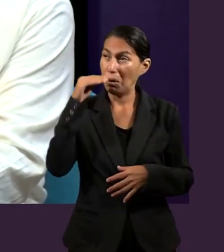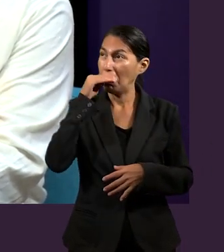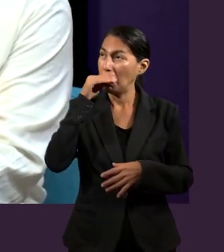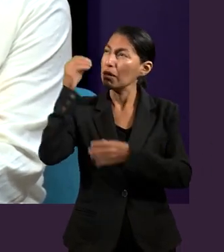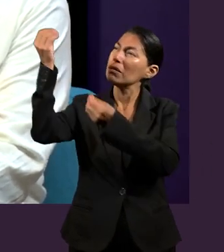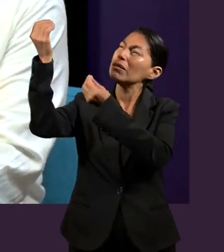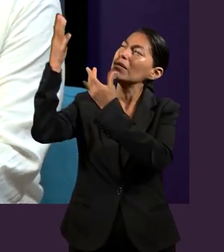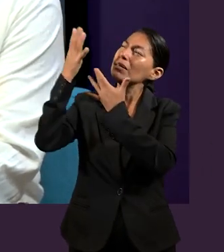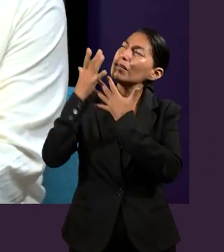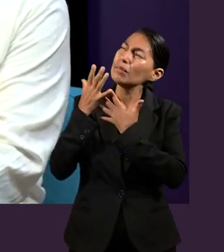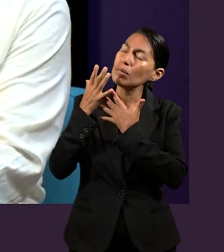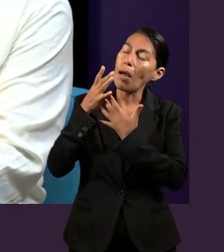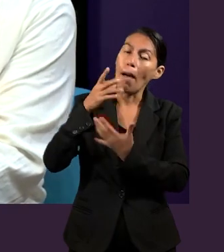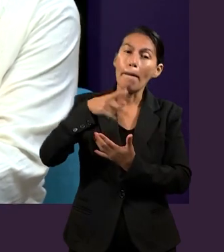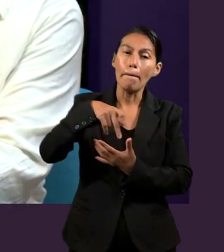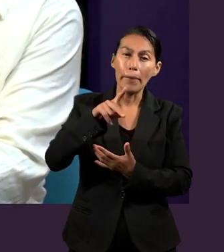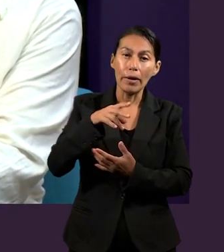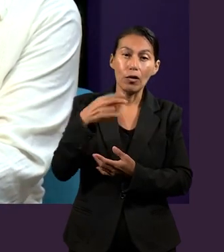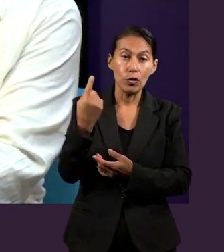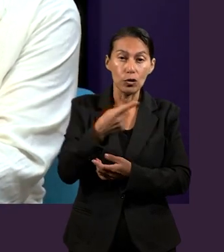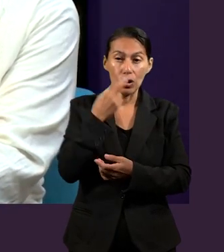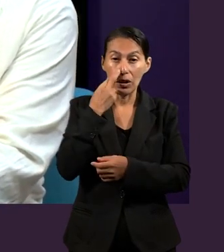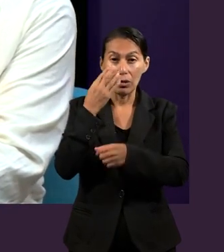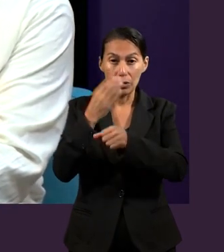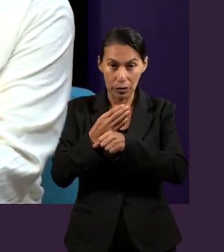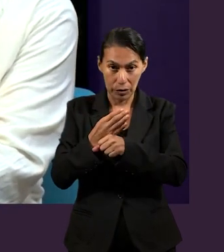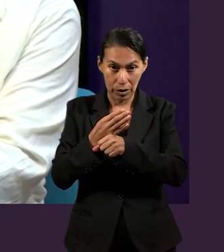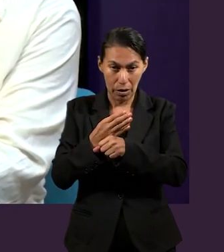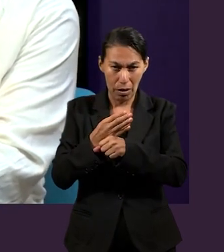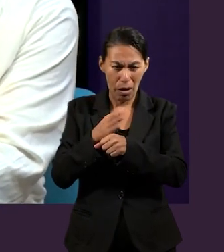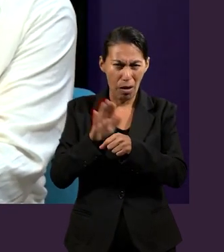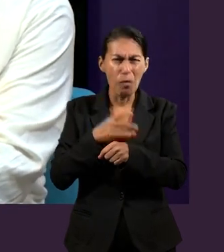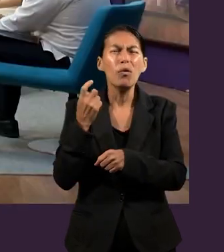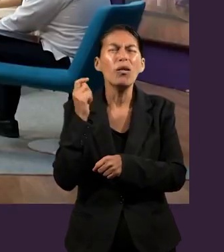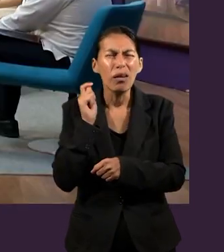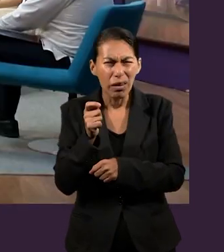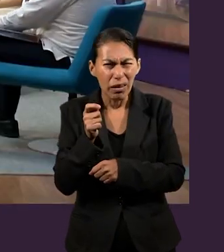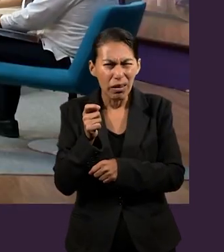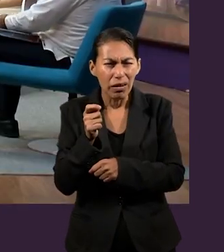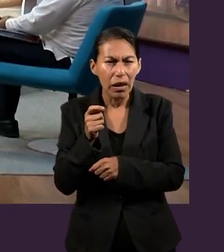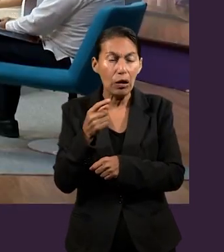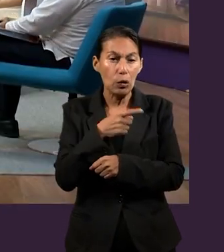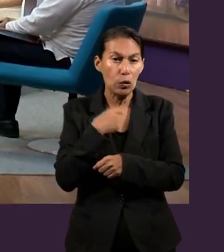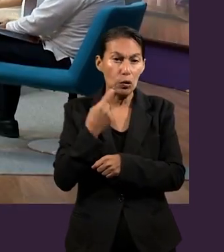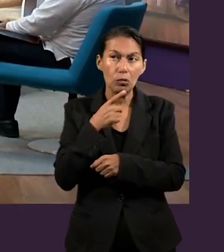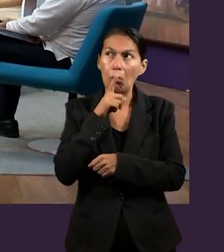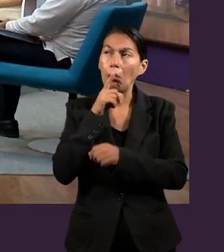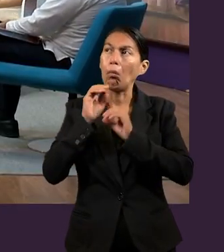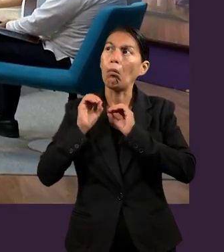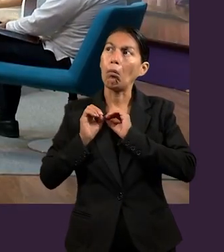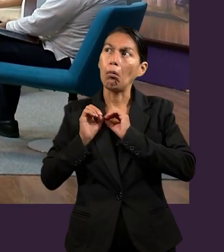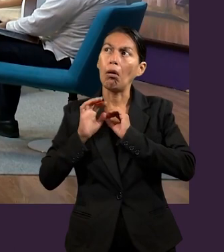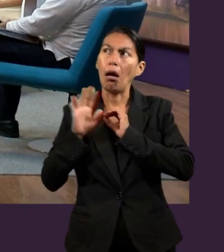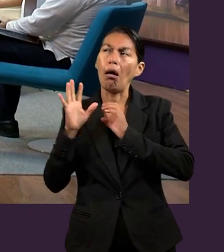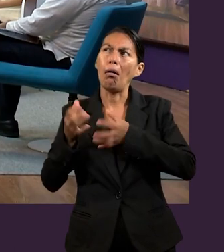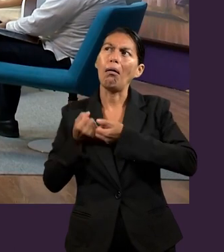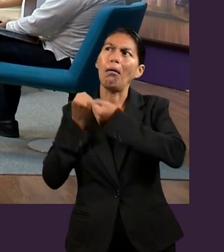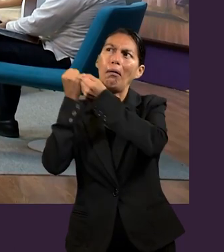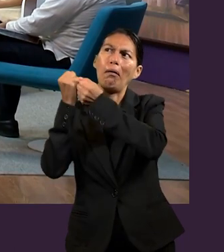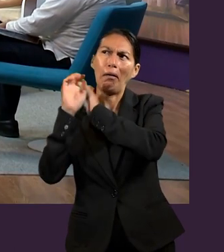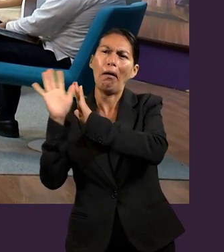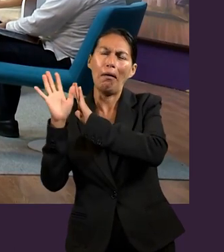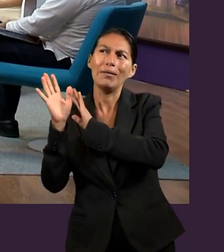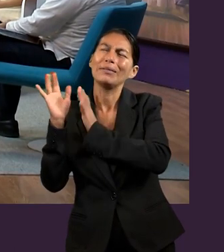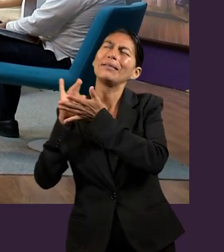en llevar también a otras personas a la causa de Cristo. Fíjate que realmente